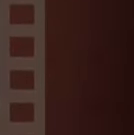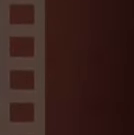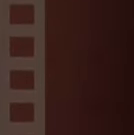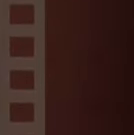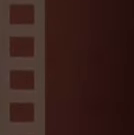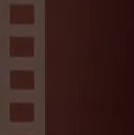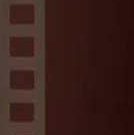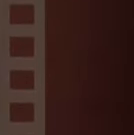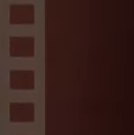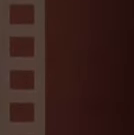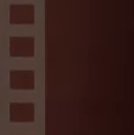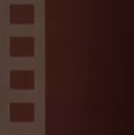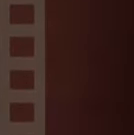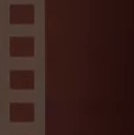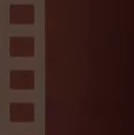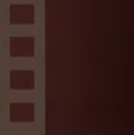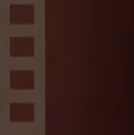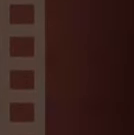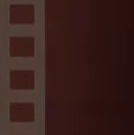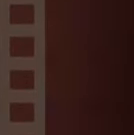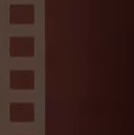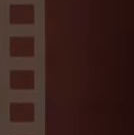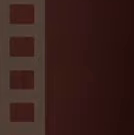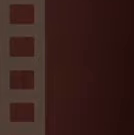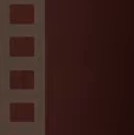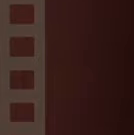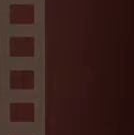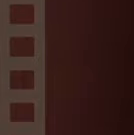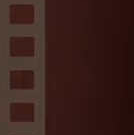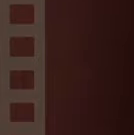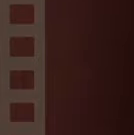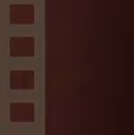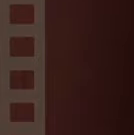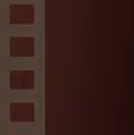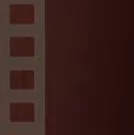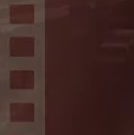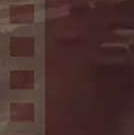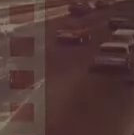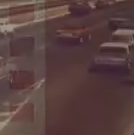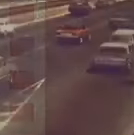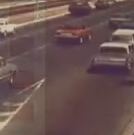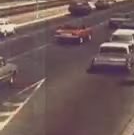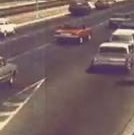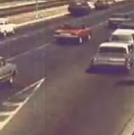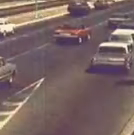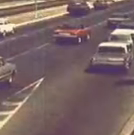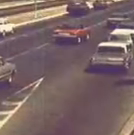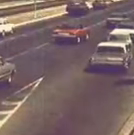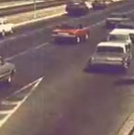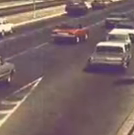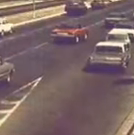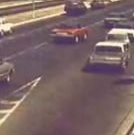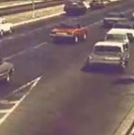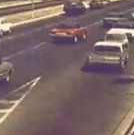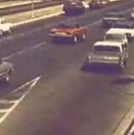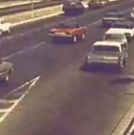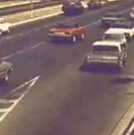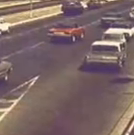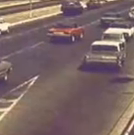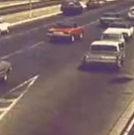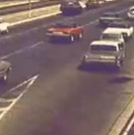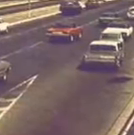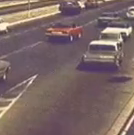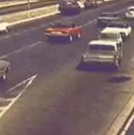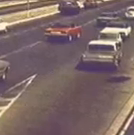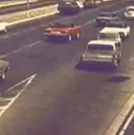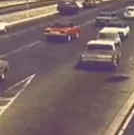al galardón más prestigioso de la cinematografía mundial, el Oscar. Claudia Llosa nació el 15 de noviembre